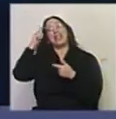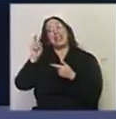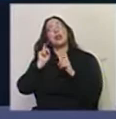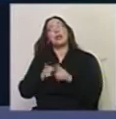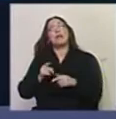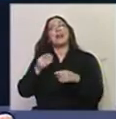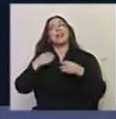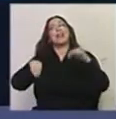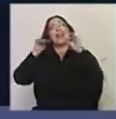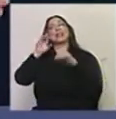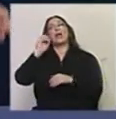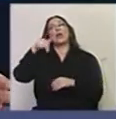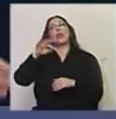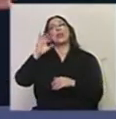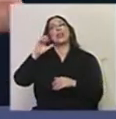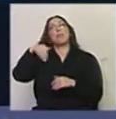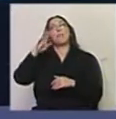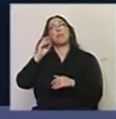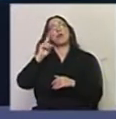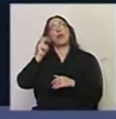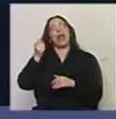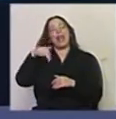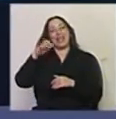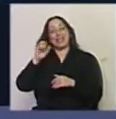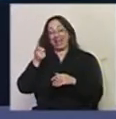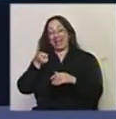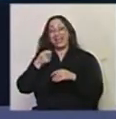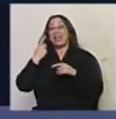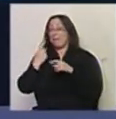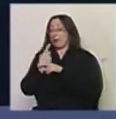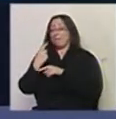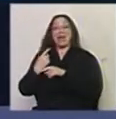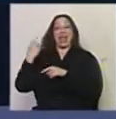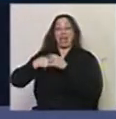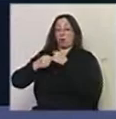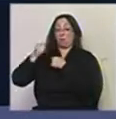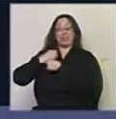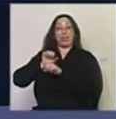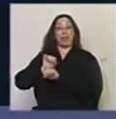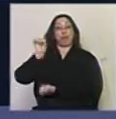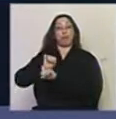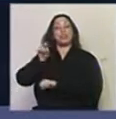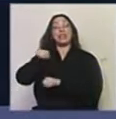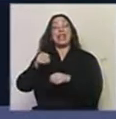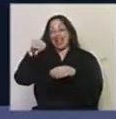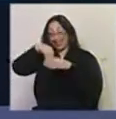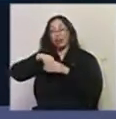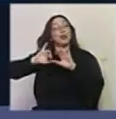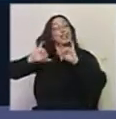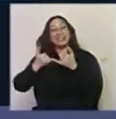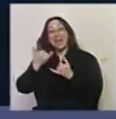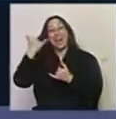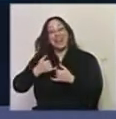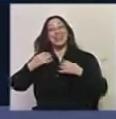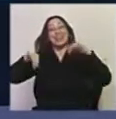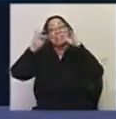danza contemporánea que el año pasado tuvo su primera generación de egresados que era un rubro de la danza que ya estaba teniendo apoyo